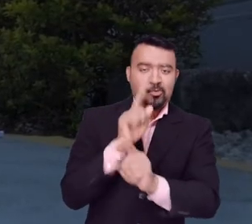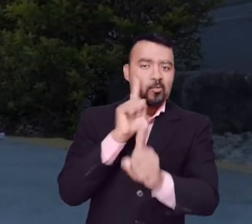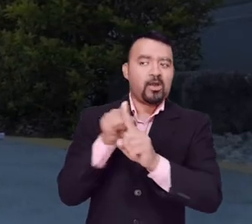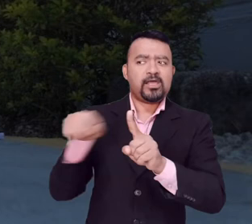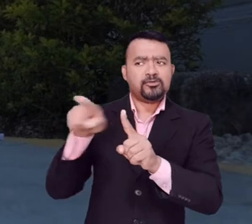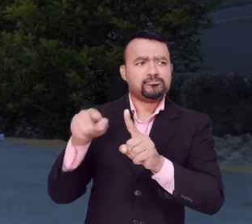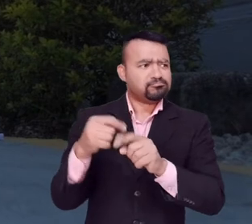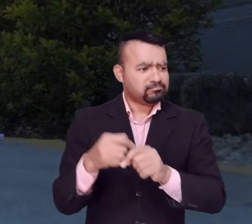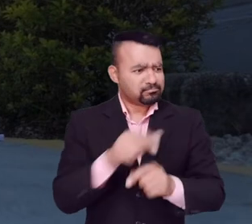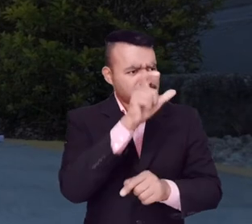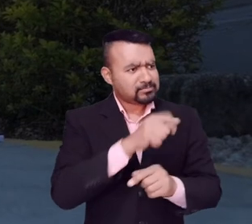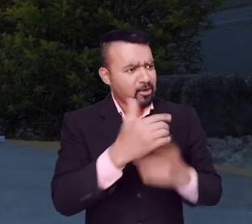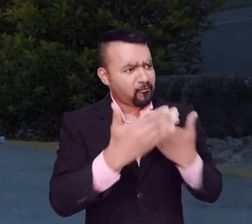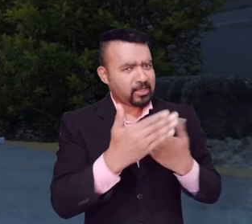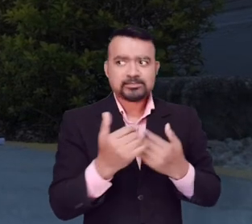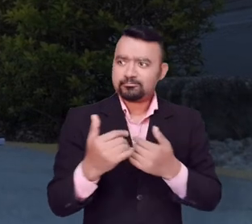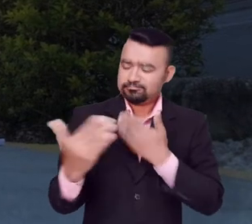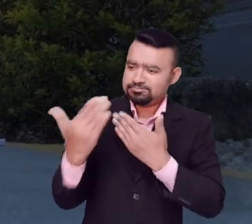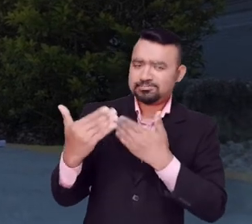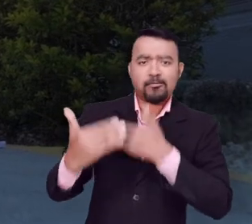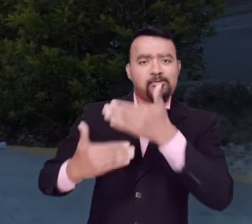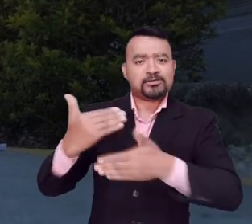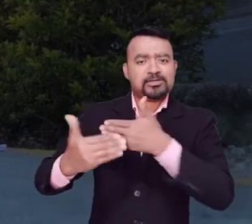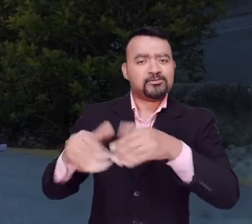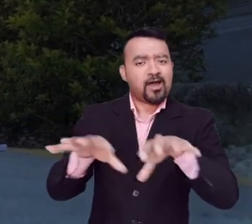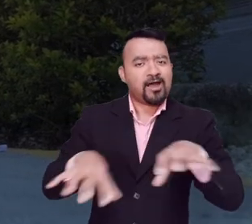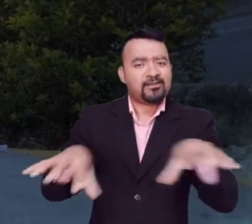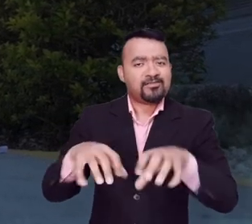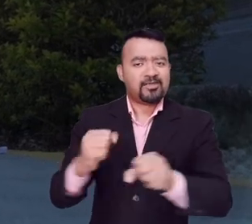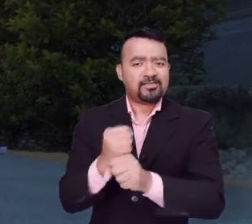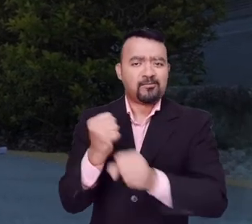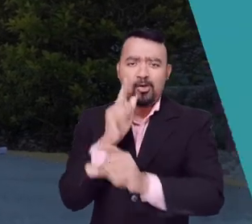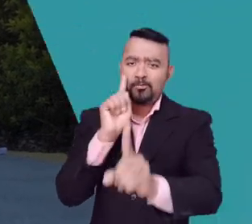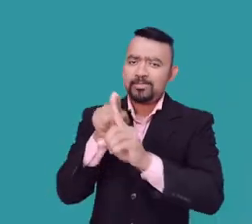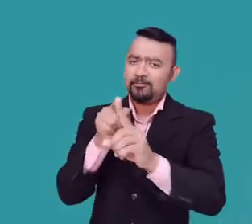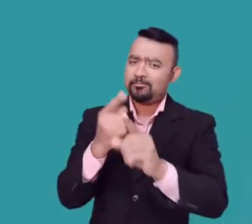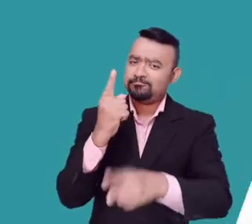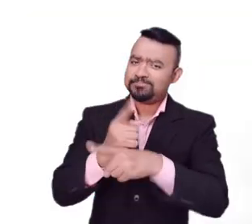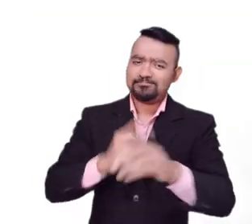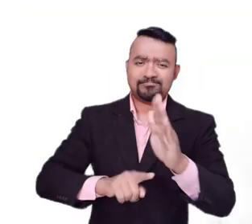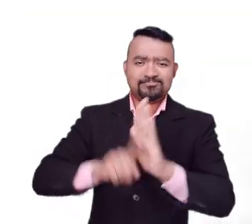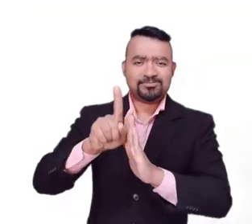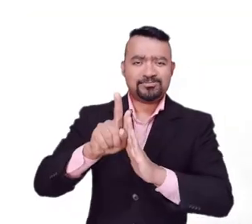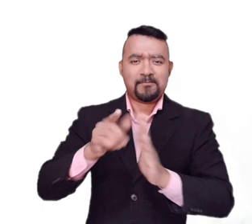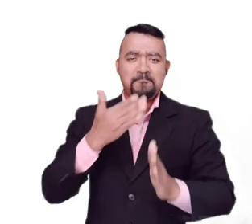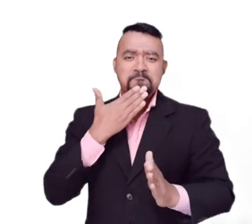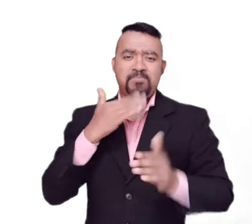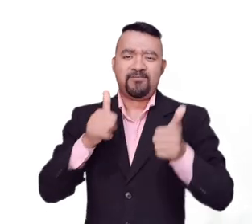a la confianza que me han entregado, la disponibilidad que han tenido para que este proceso sea satisfactorio.